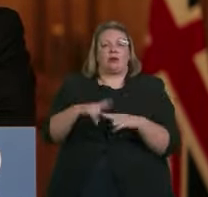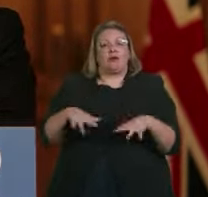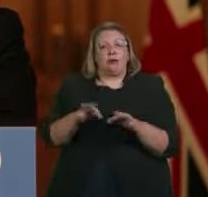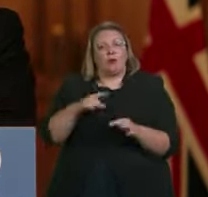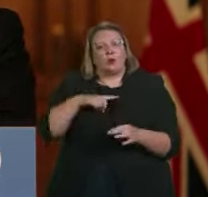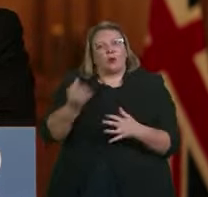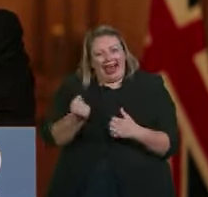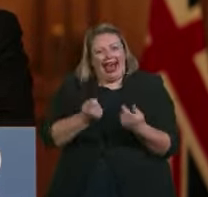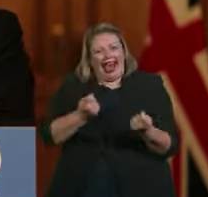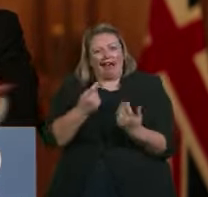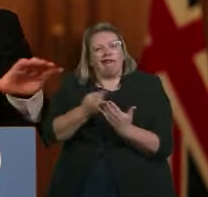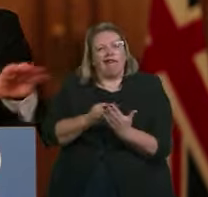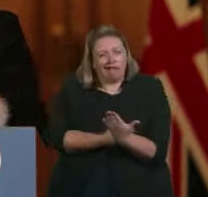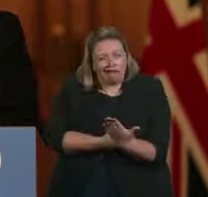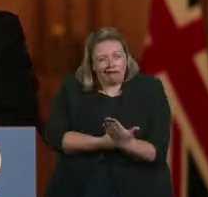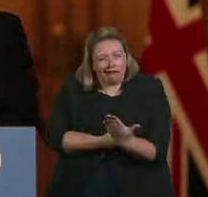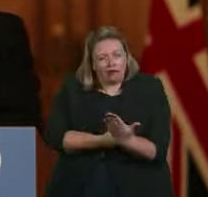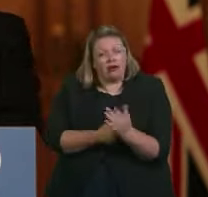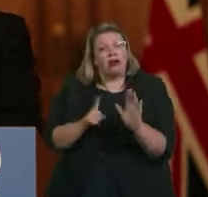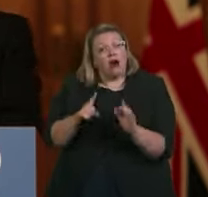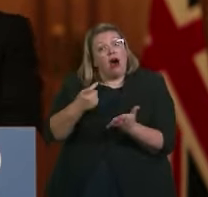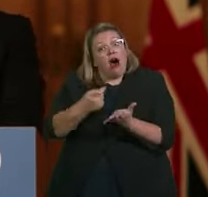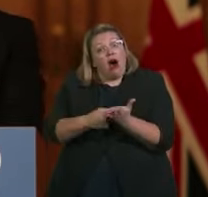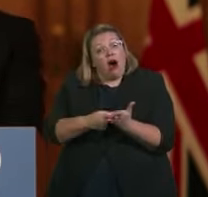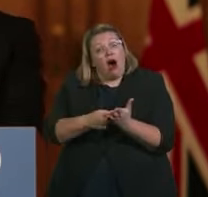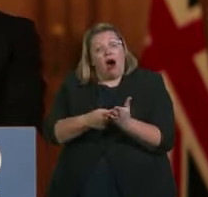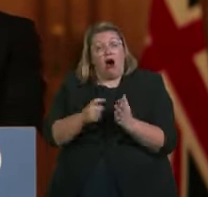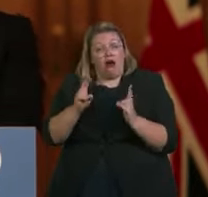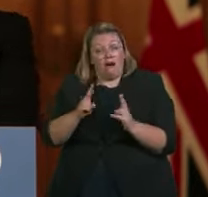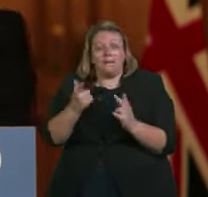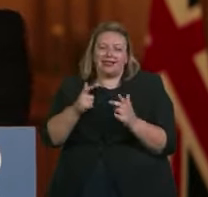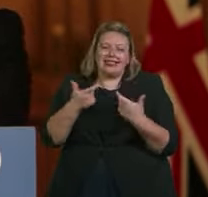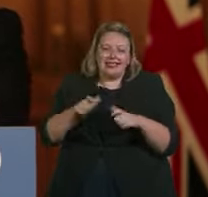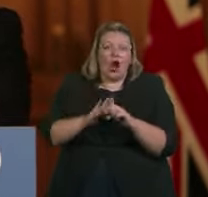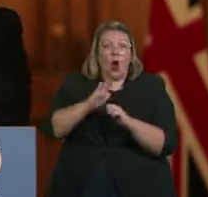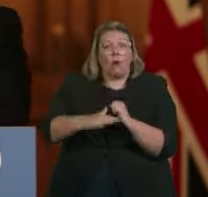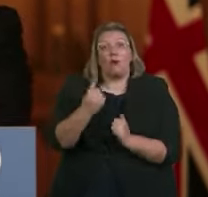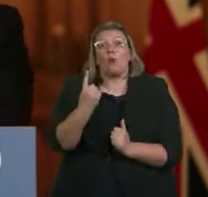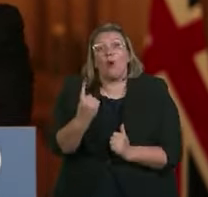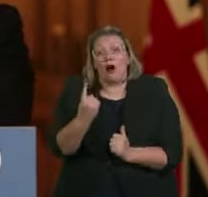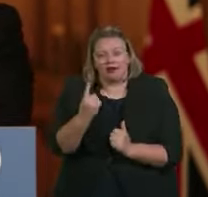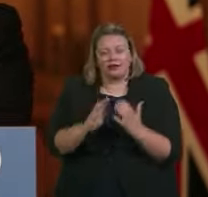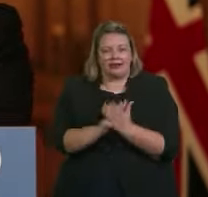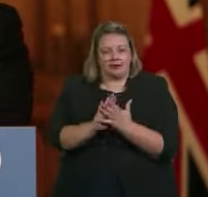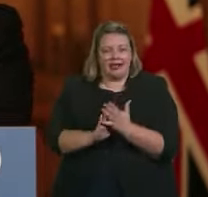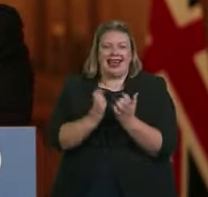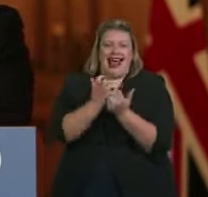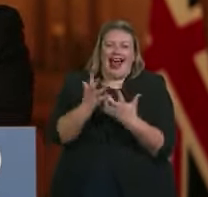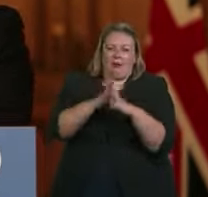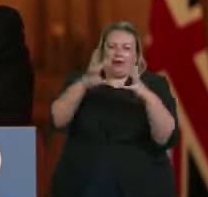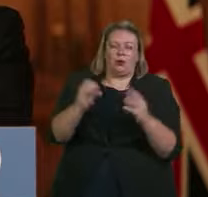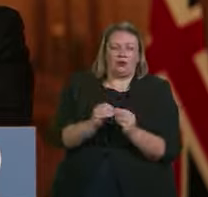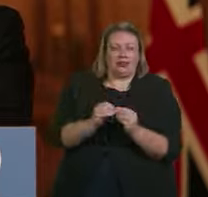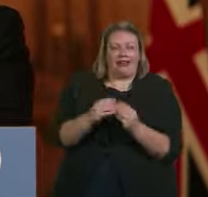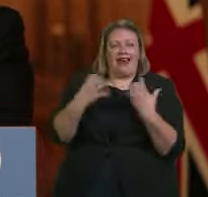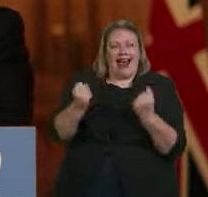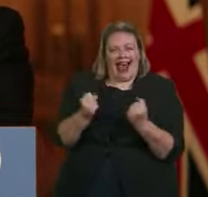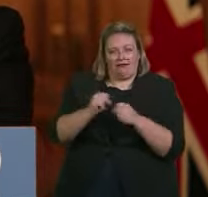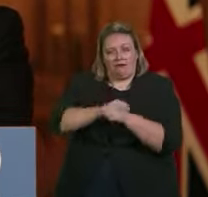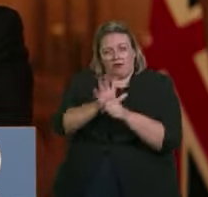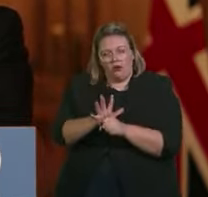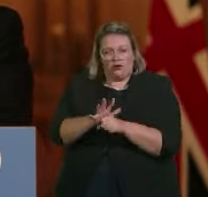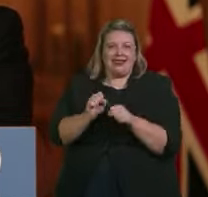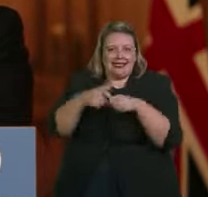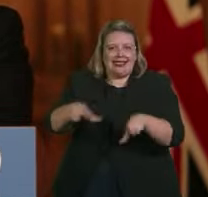permanece por encima de uno, lo que significa que el virus continúa propagándose. Por lo tanto, debemos tomar medidas para reducir